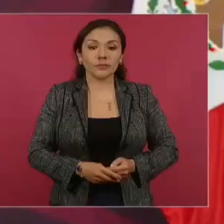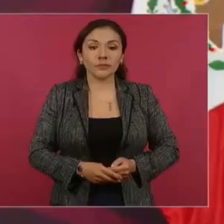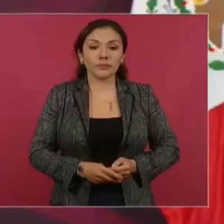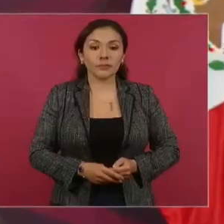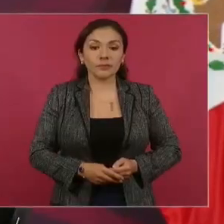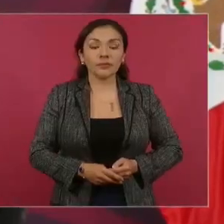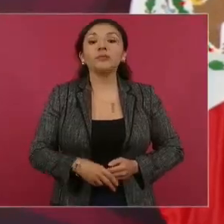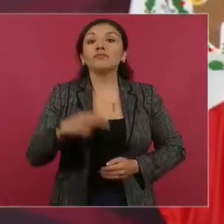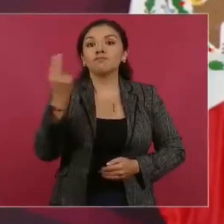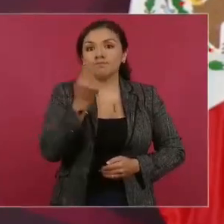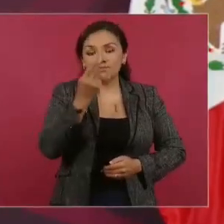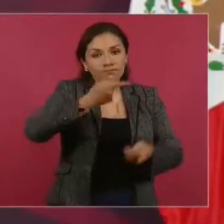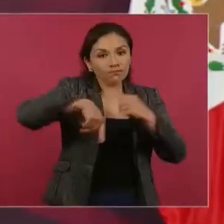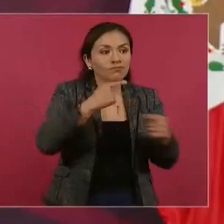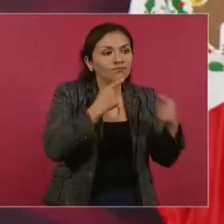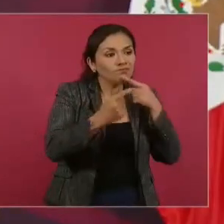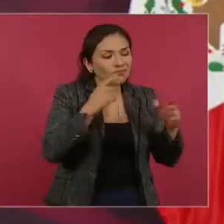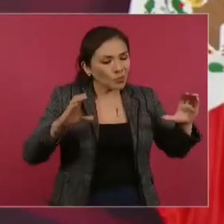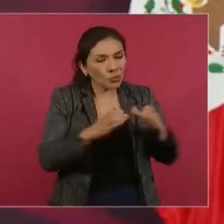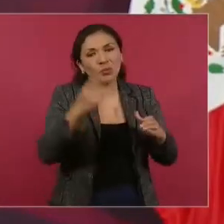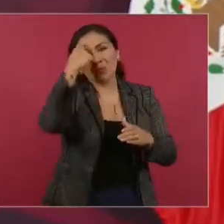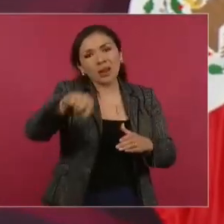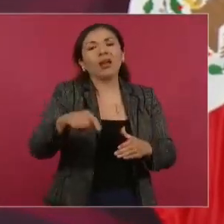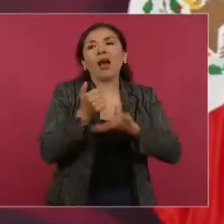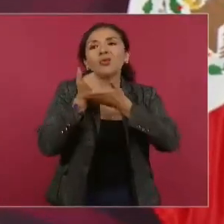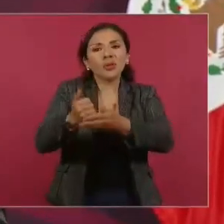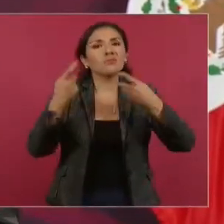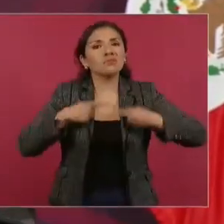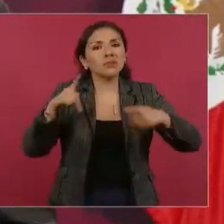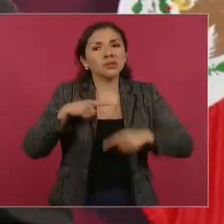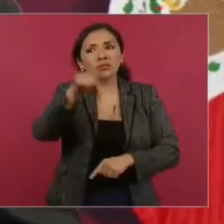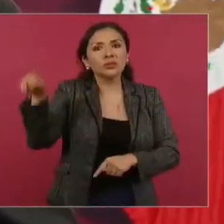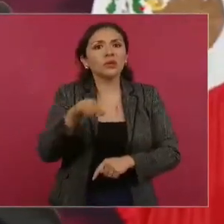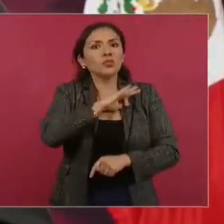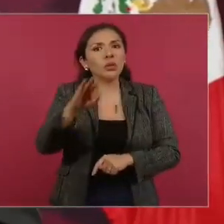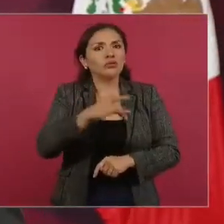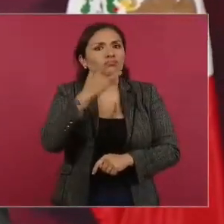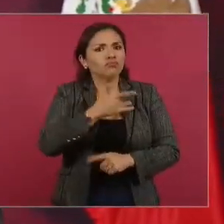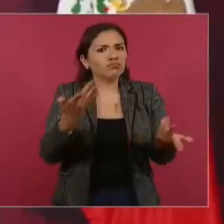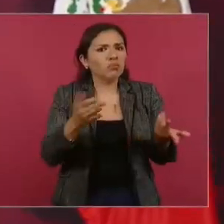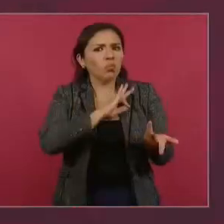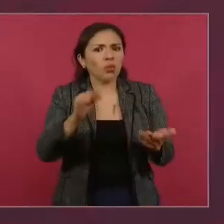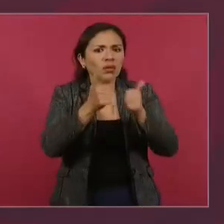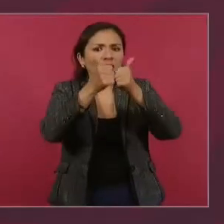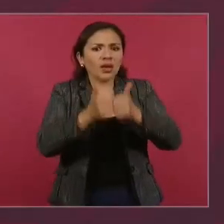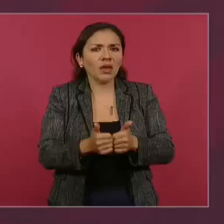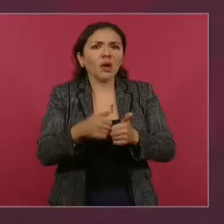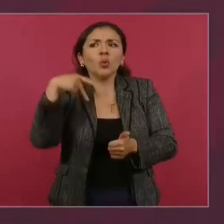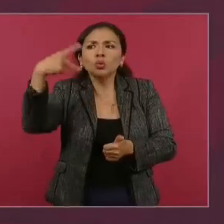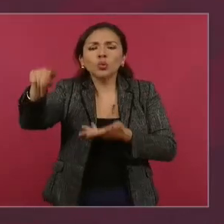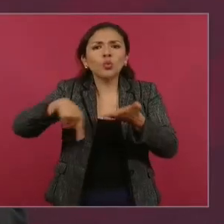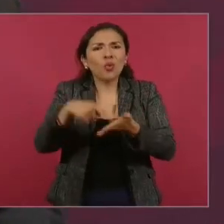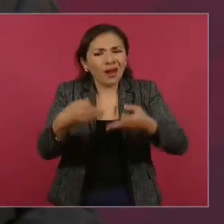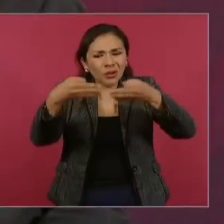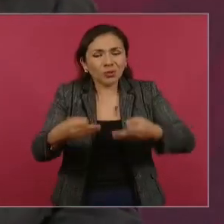para que la gente tenga opciones, tenga posibilidad de quedarse en sus pueblos